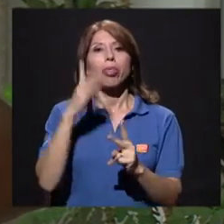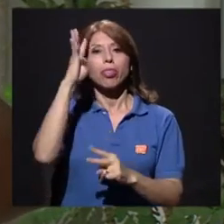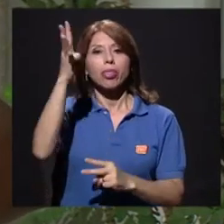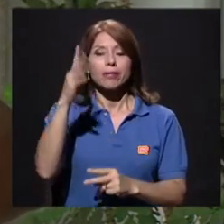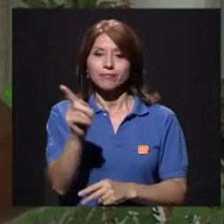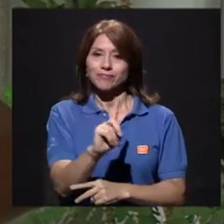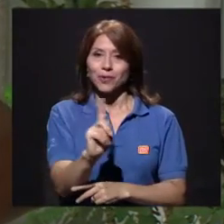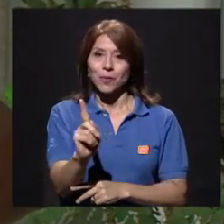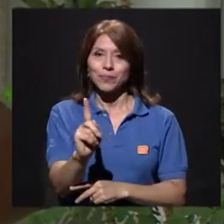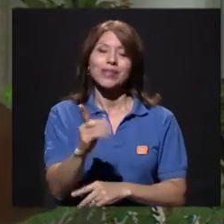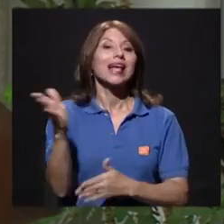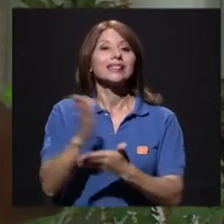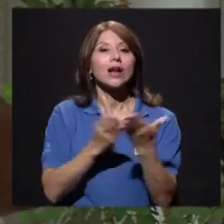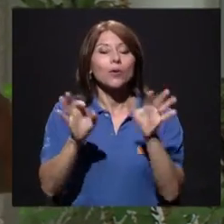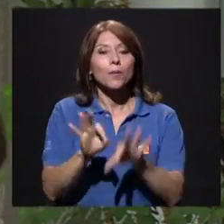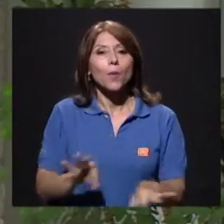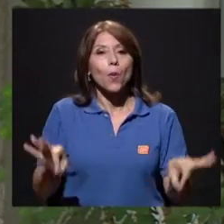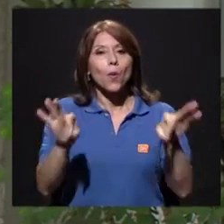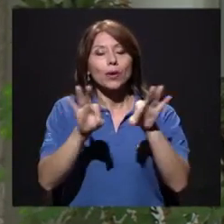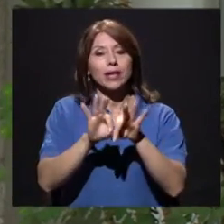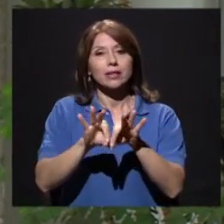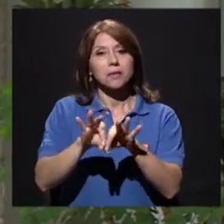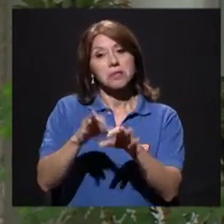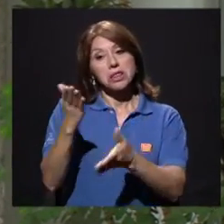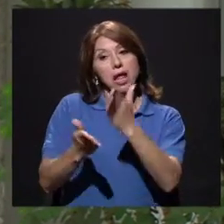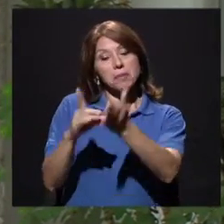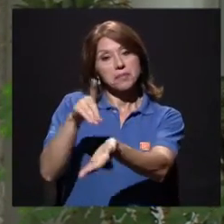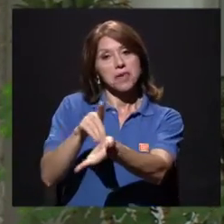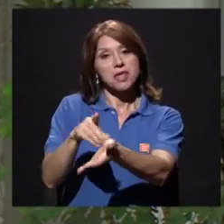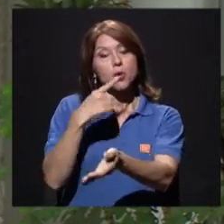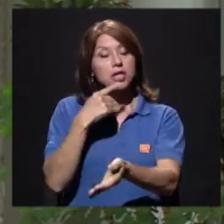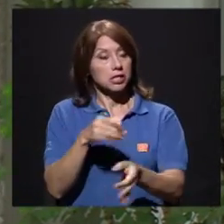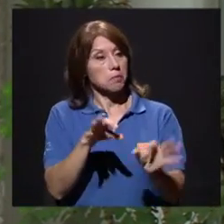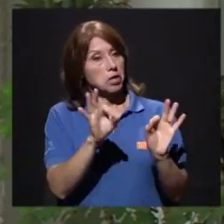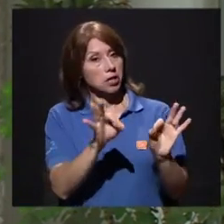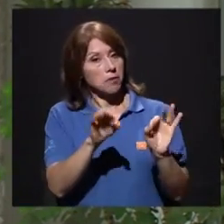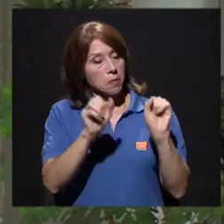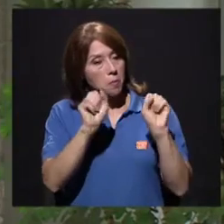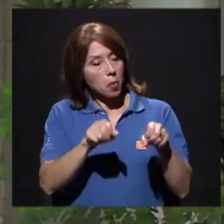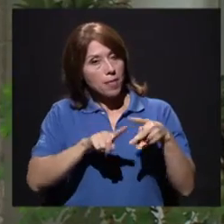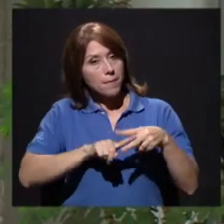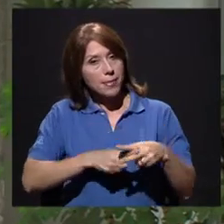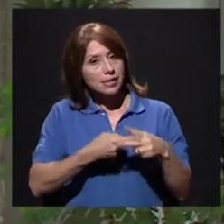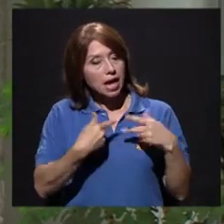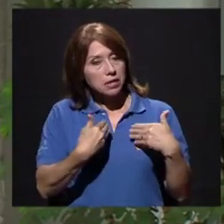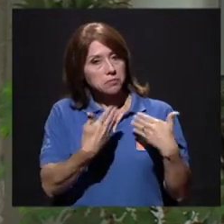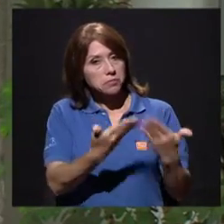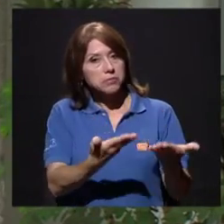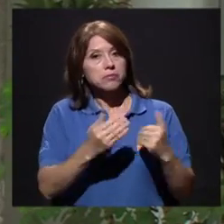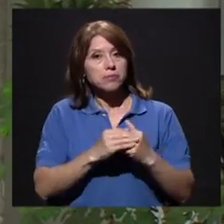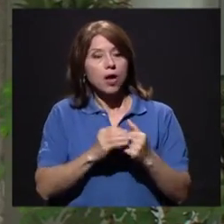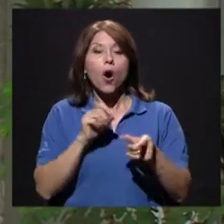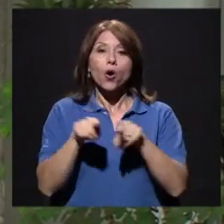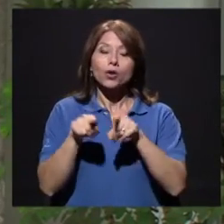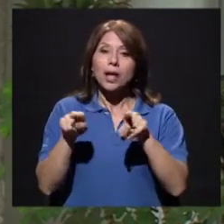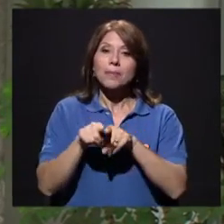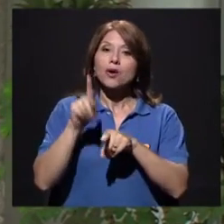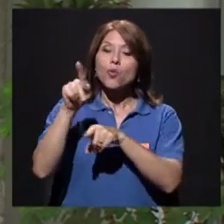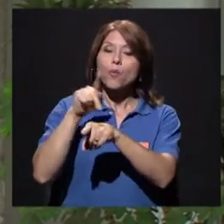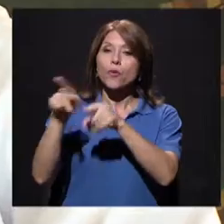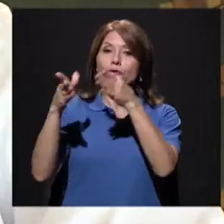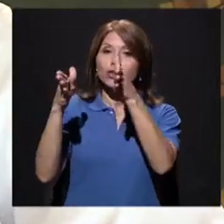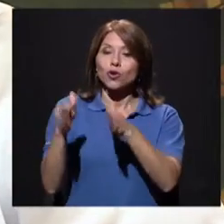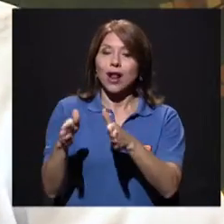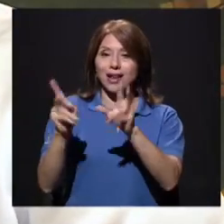El médico te puede decir, bueno, estás bien, puedes empezar. O si no, el asesoramiento de un profesional en el campo.